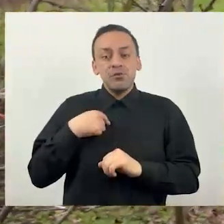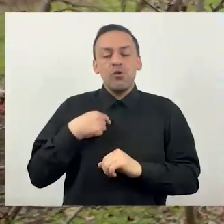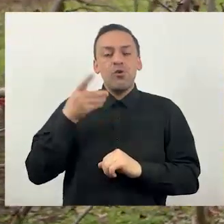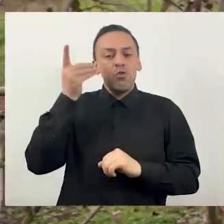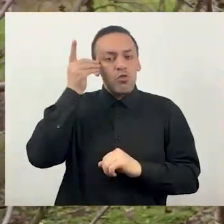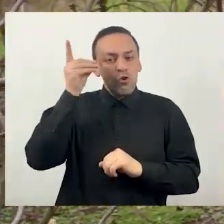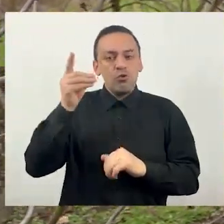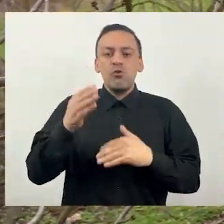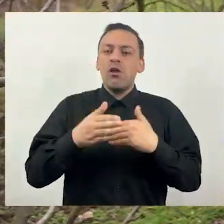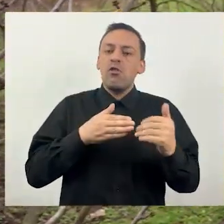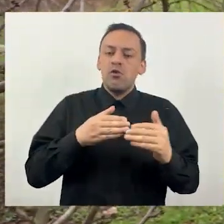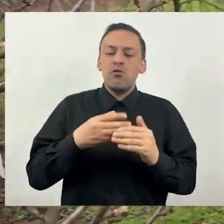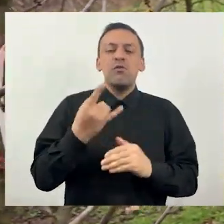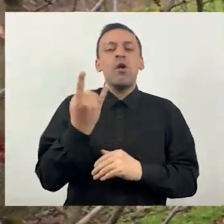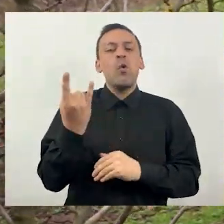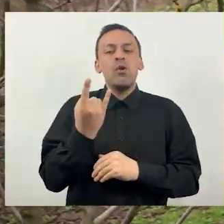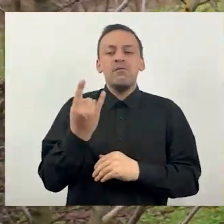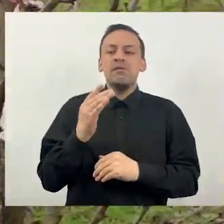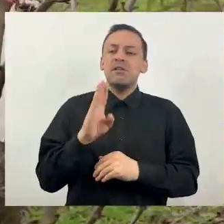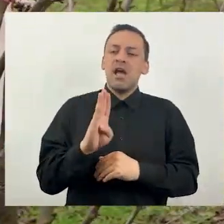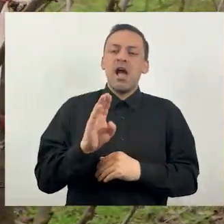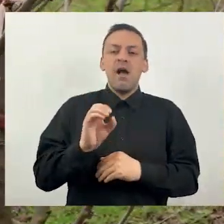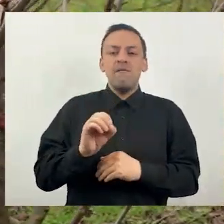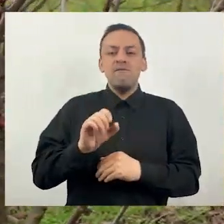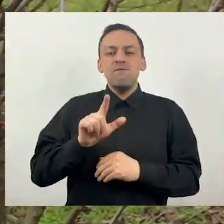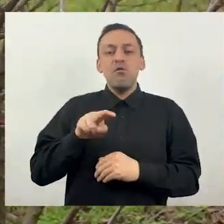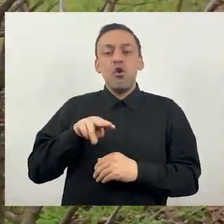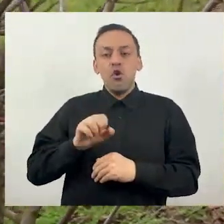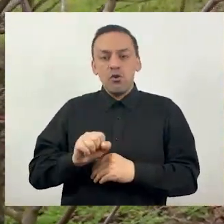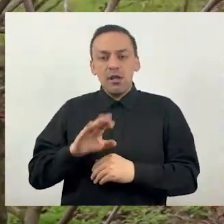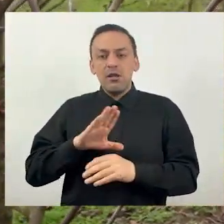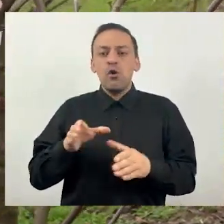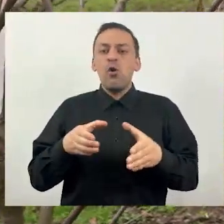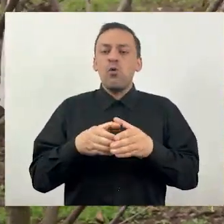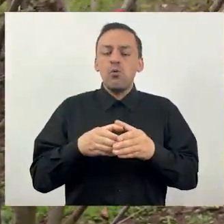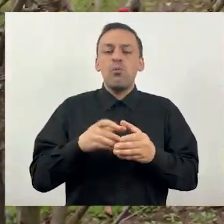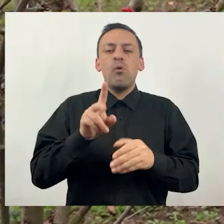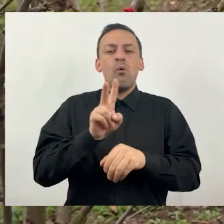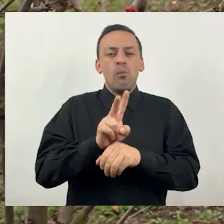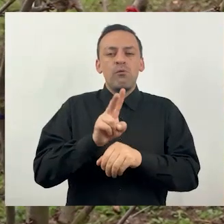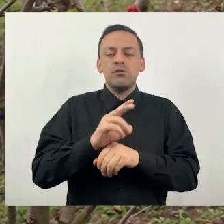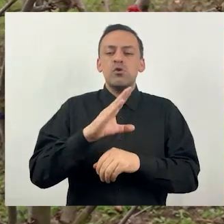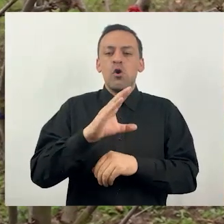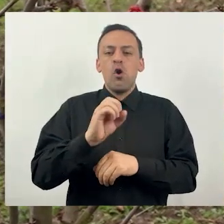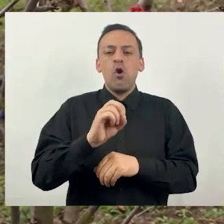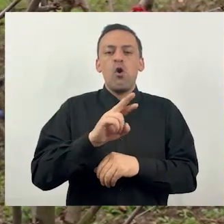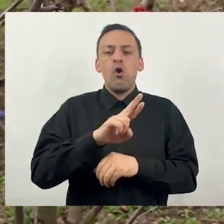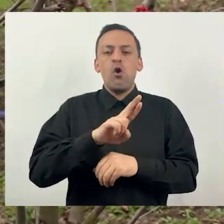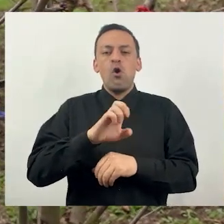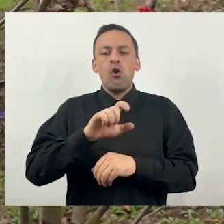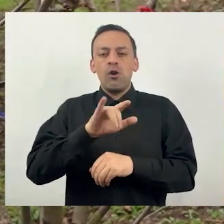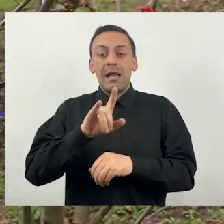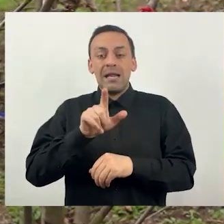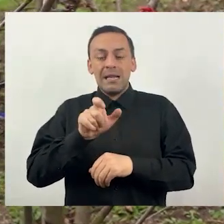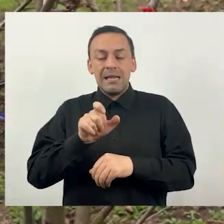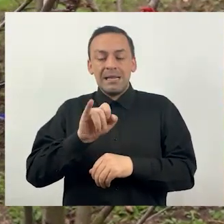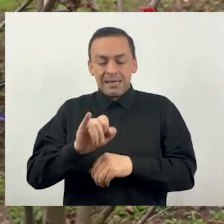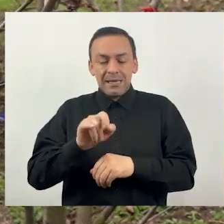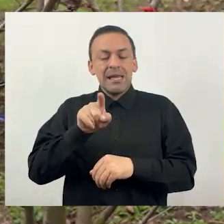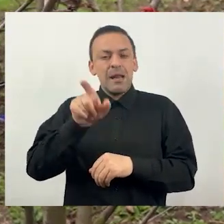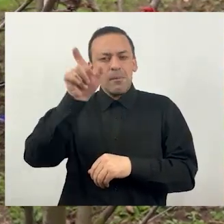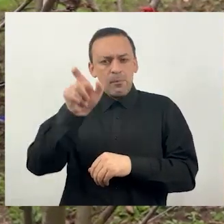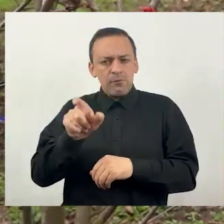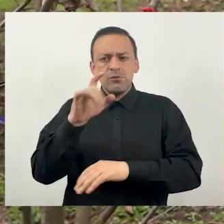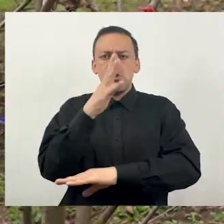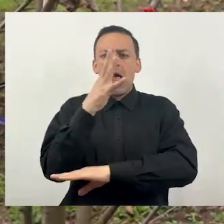Yo hice mi doctorado efectivamente en la Universidad de Polonia, yo lo hice con el grupo del profesor Luca Corelli, que es uno de los